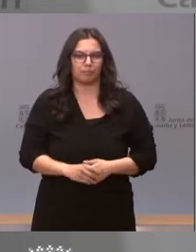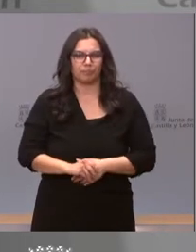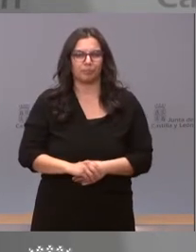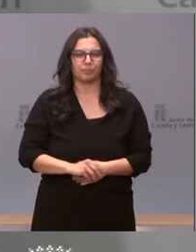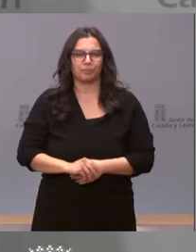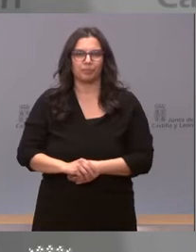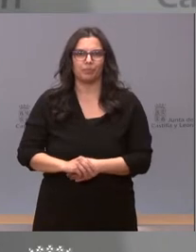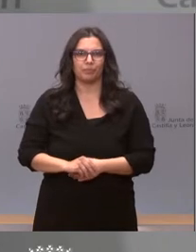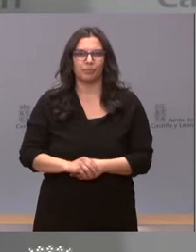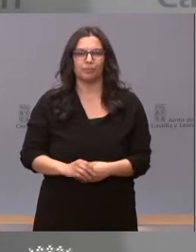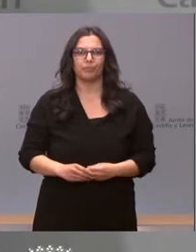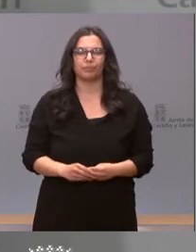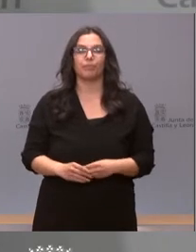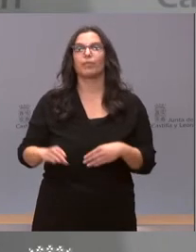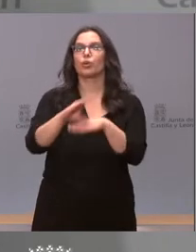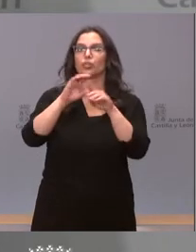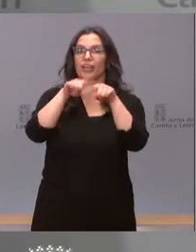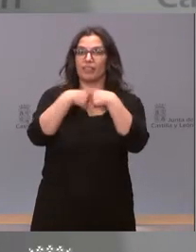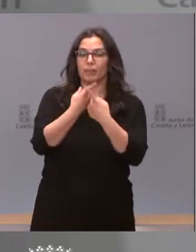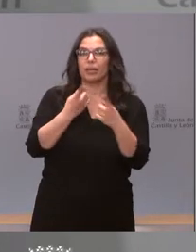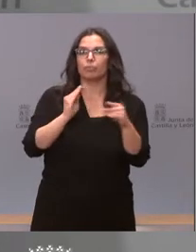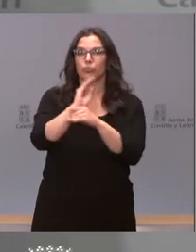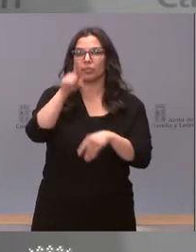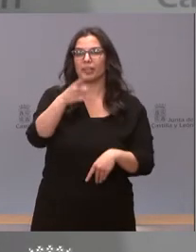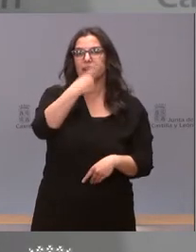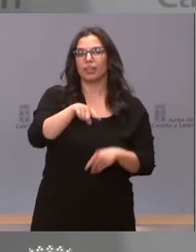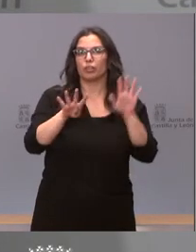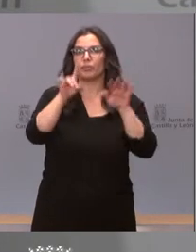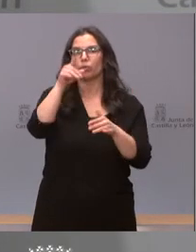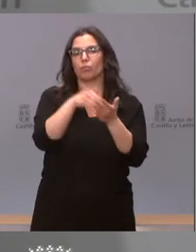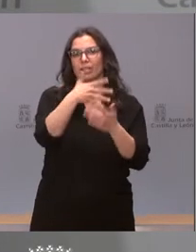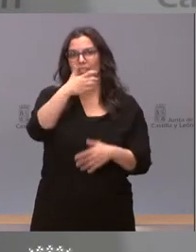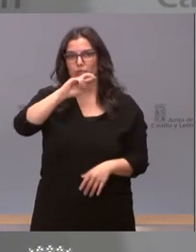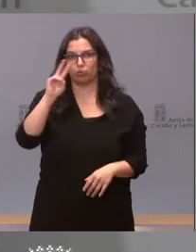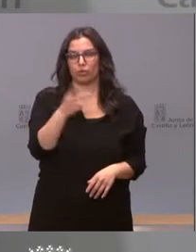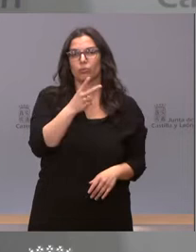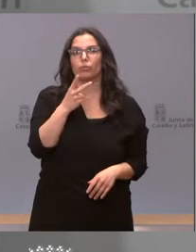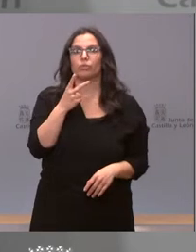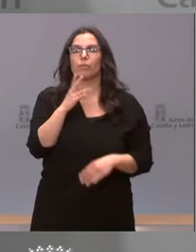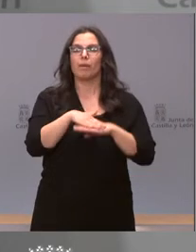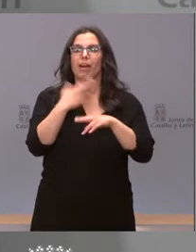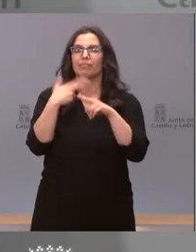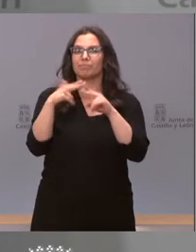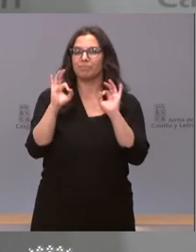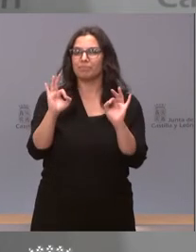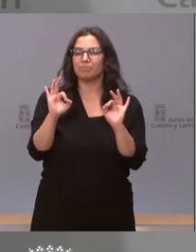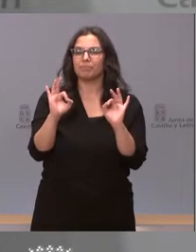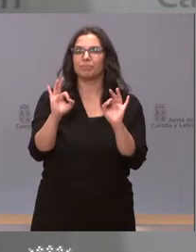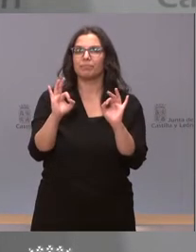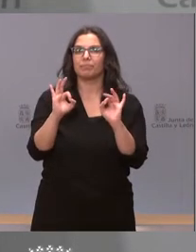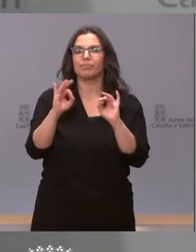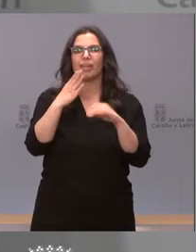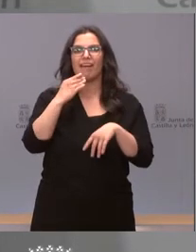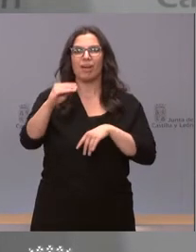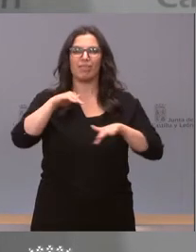La Junta y la Consejería de Familia destina también 191.500 euros para actividades de envejecimiento